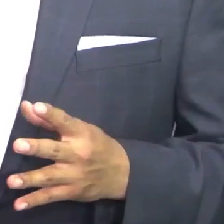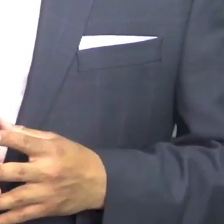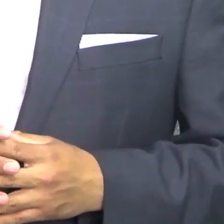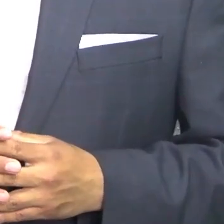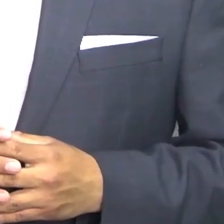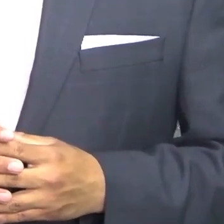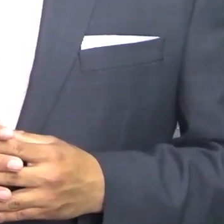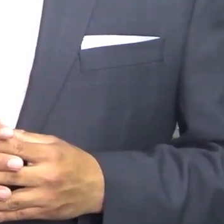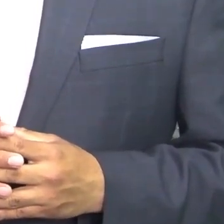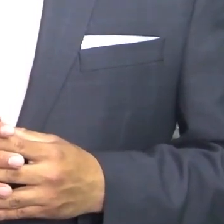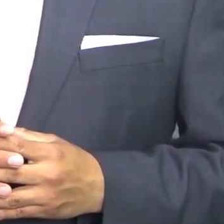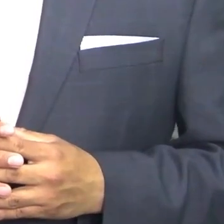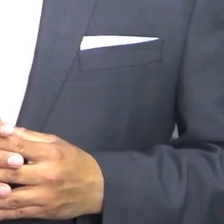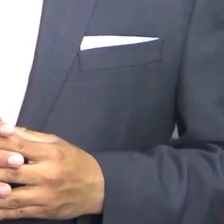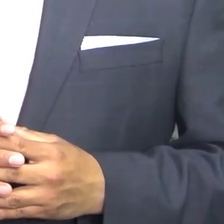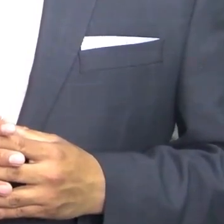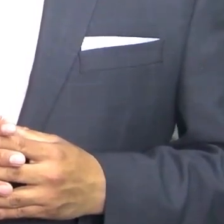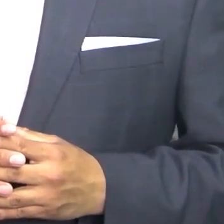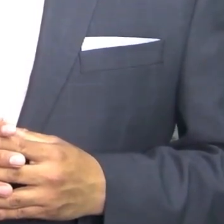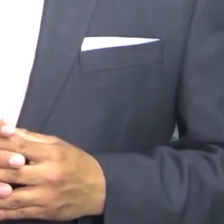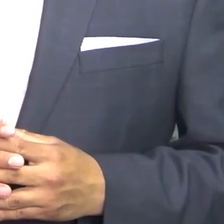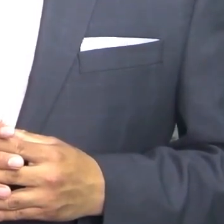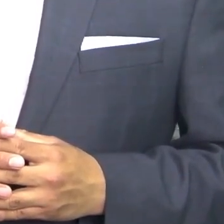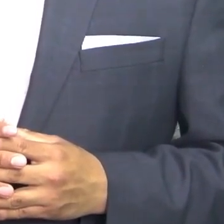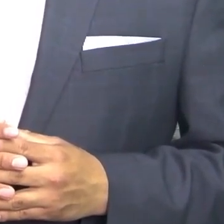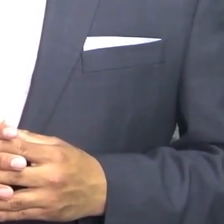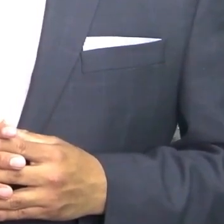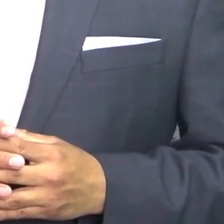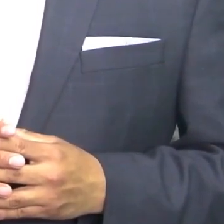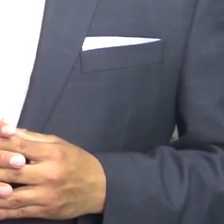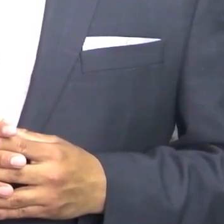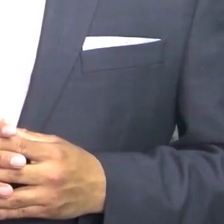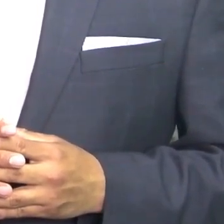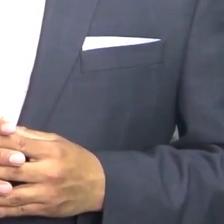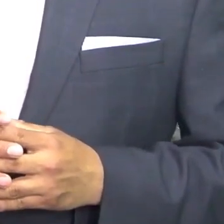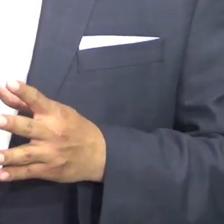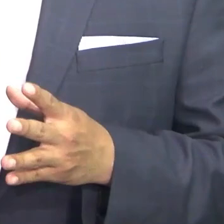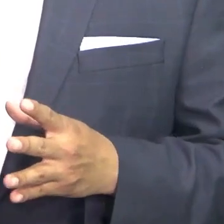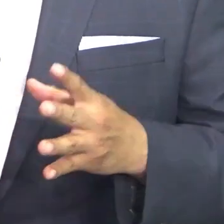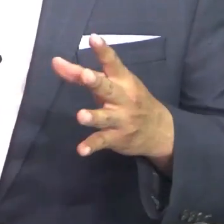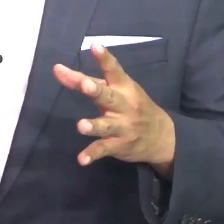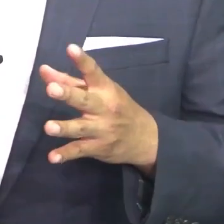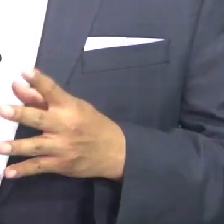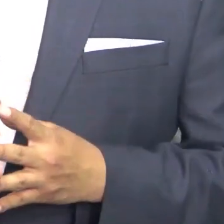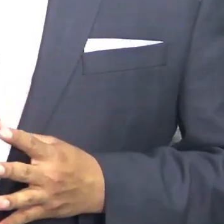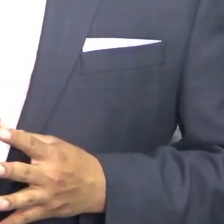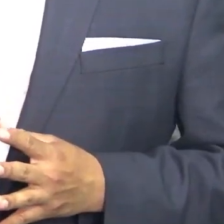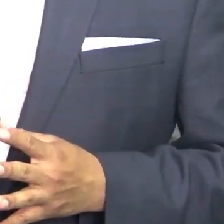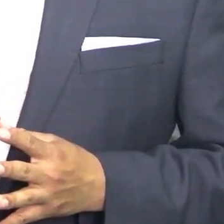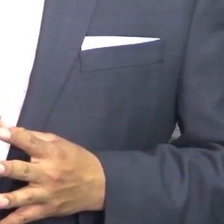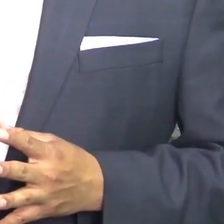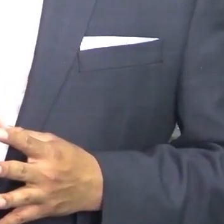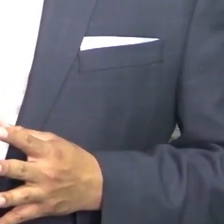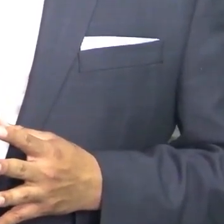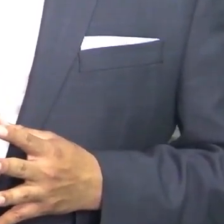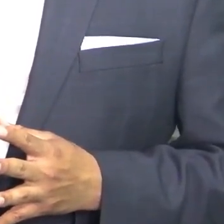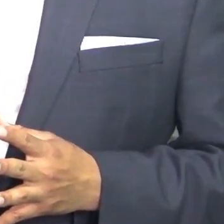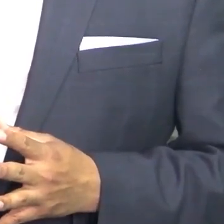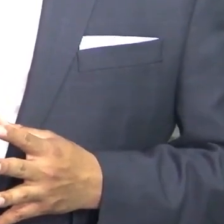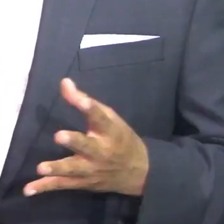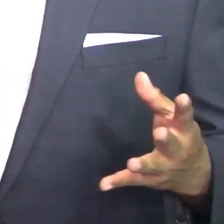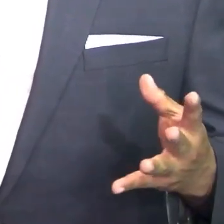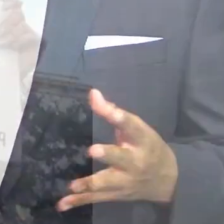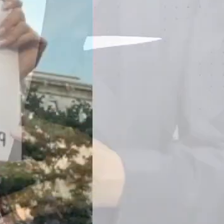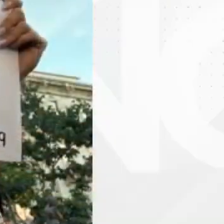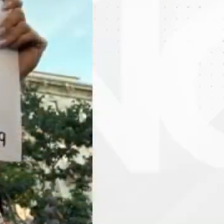todo ello cuando una comunicadora y periodista del Estado de Jalisco compartió durante la conferencia de prensa de